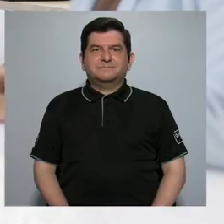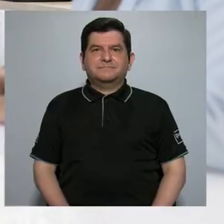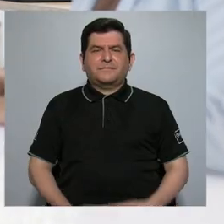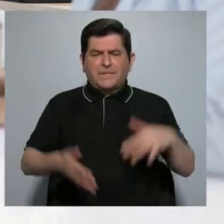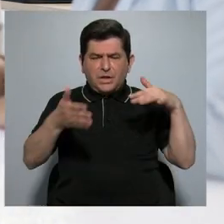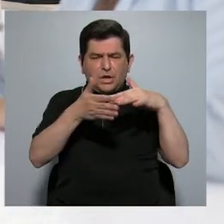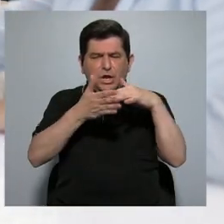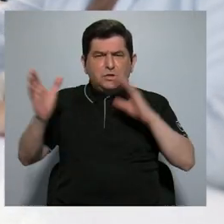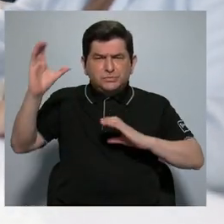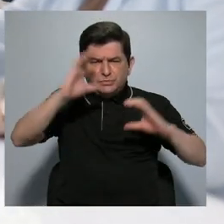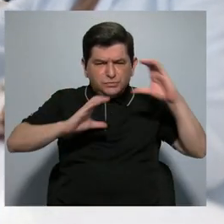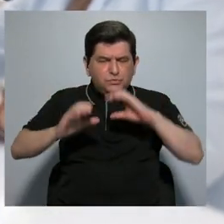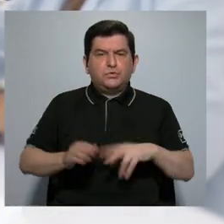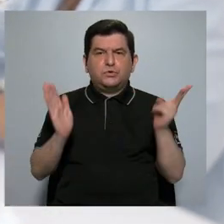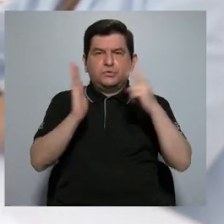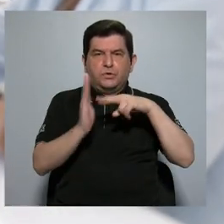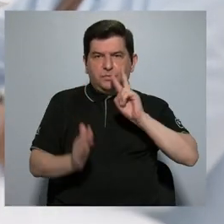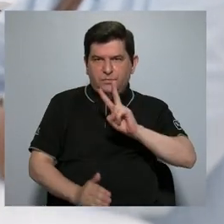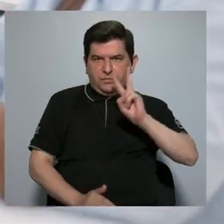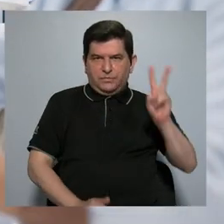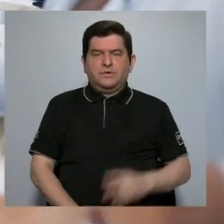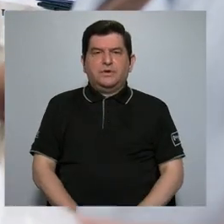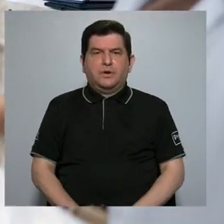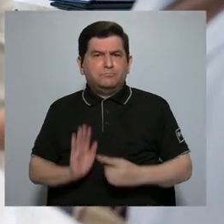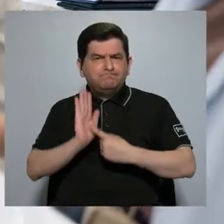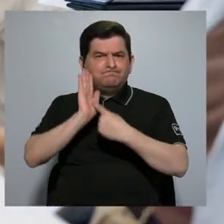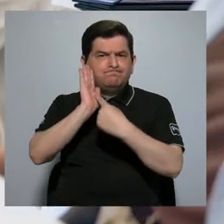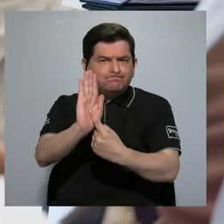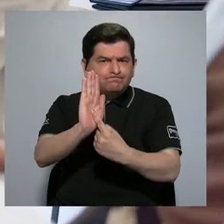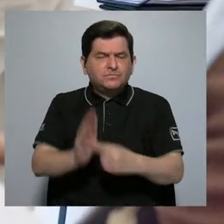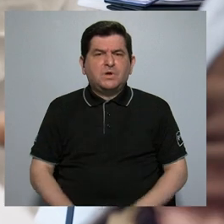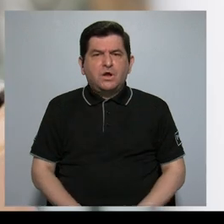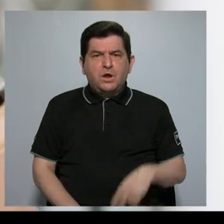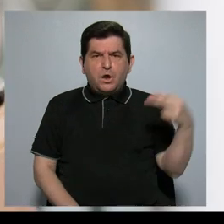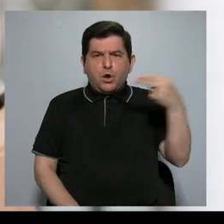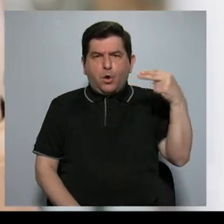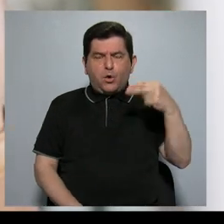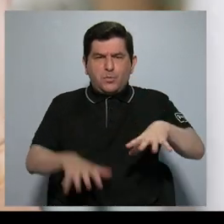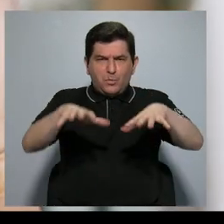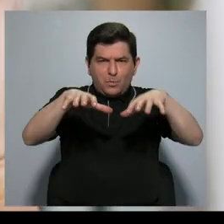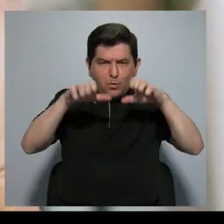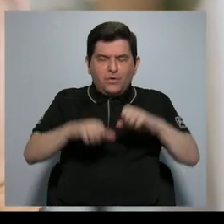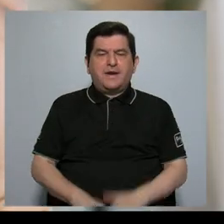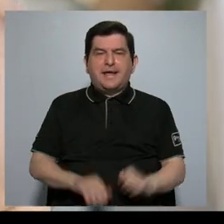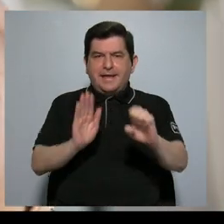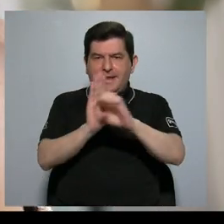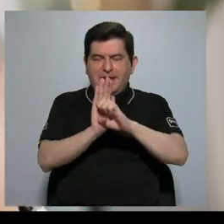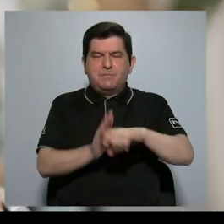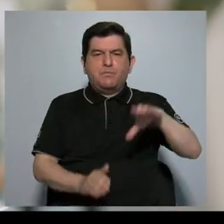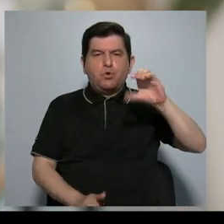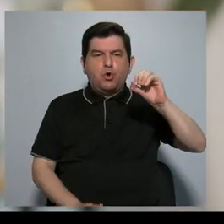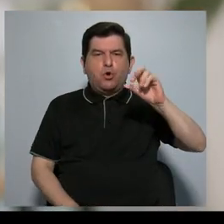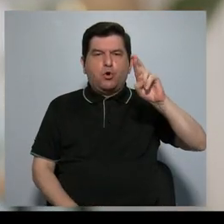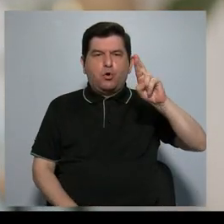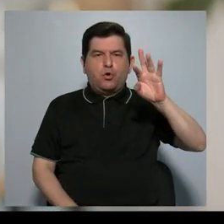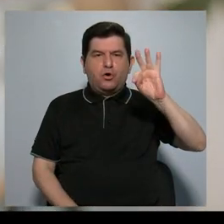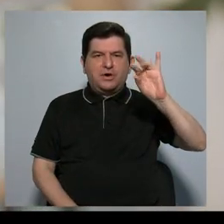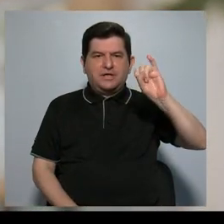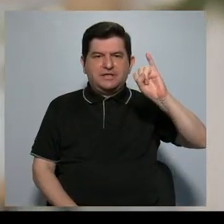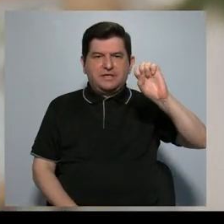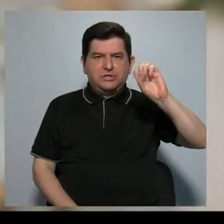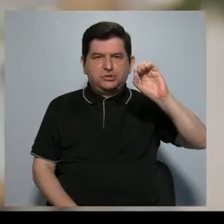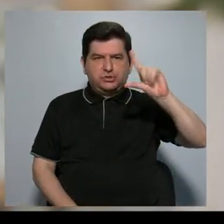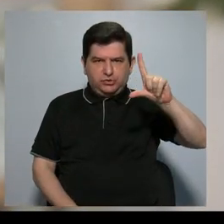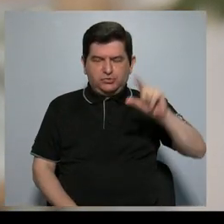Estudios científicos del 2022 revelaron que las hormonas del estrés, como el cortisol, la